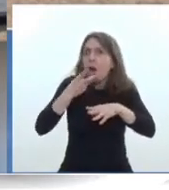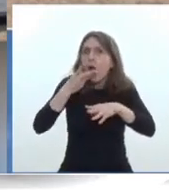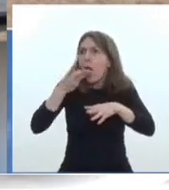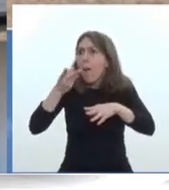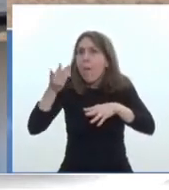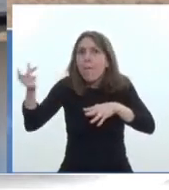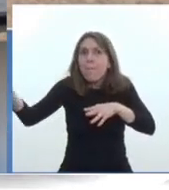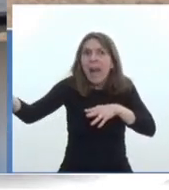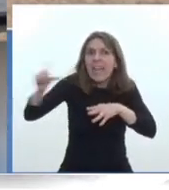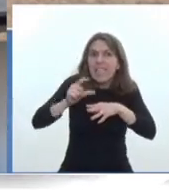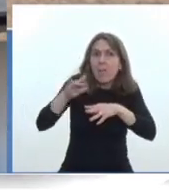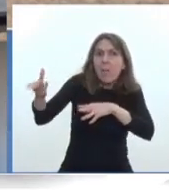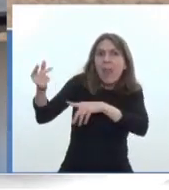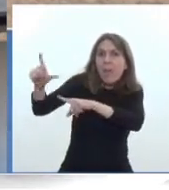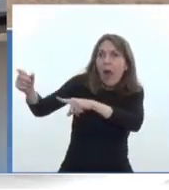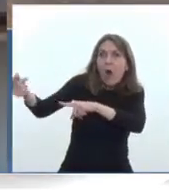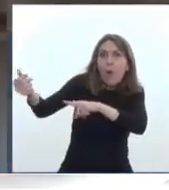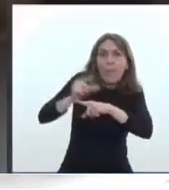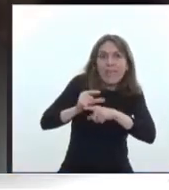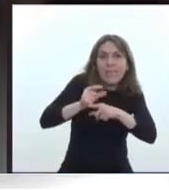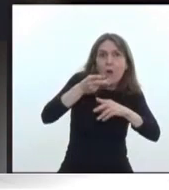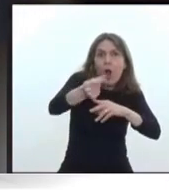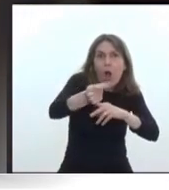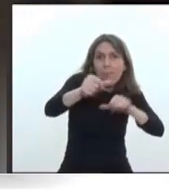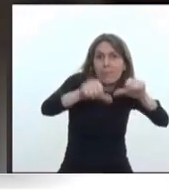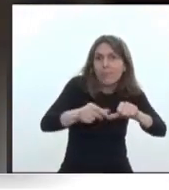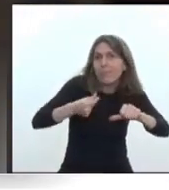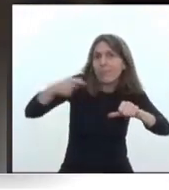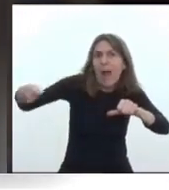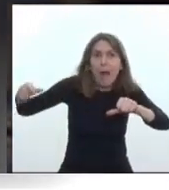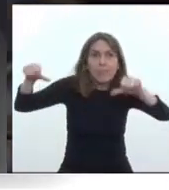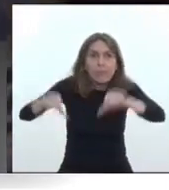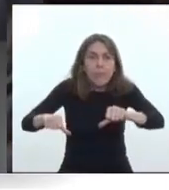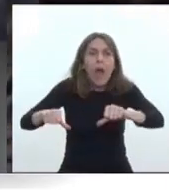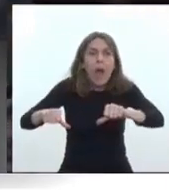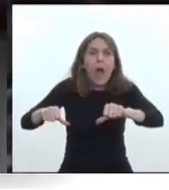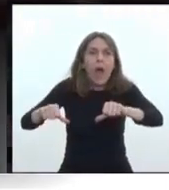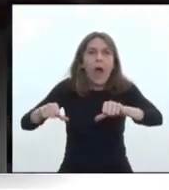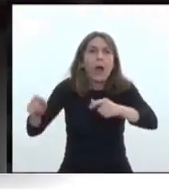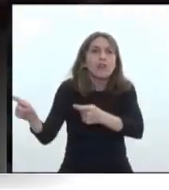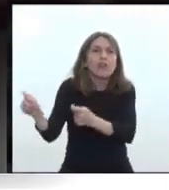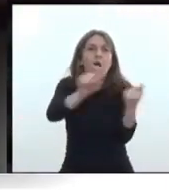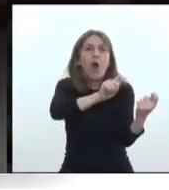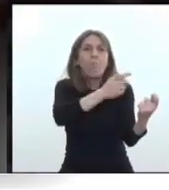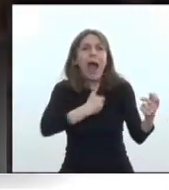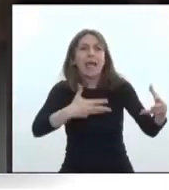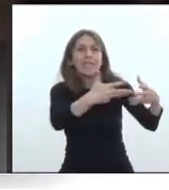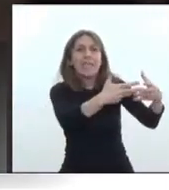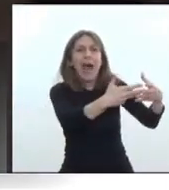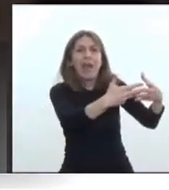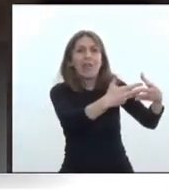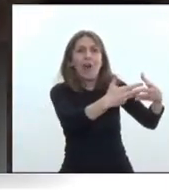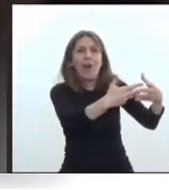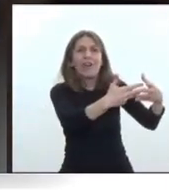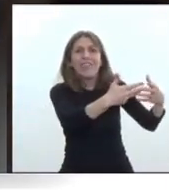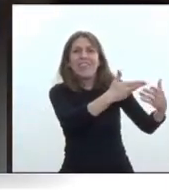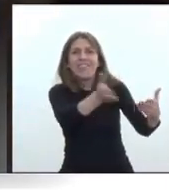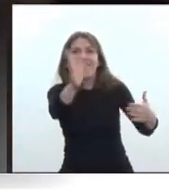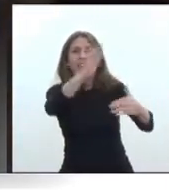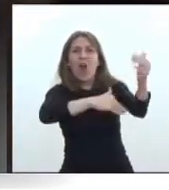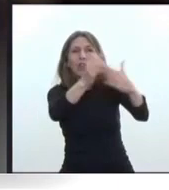crédito y no pueden pagarlo, supo estar el Estado porque esas obras también se empezaron antes del 2015